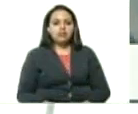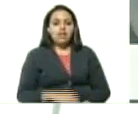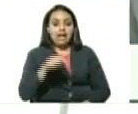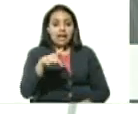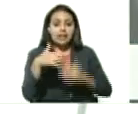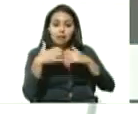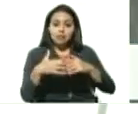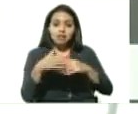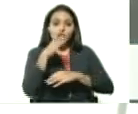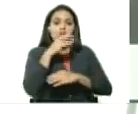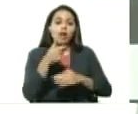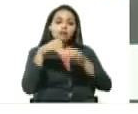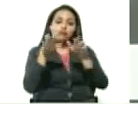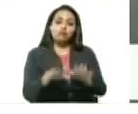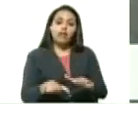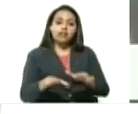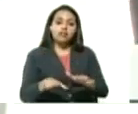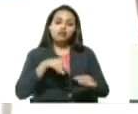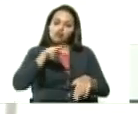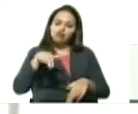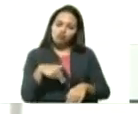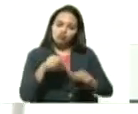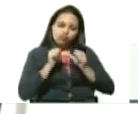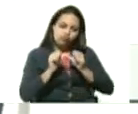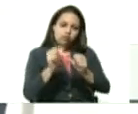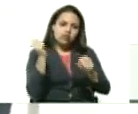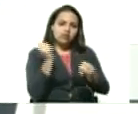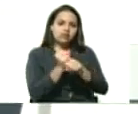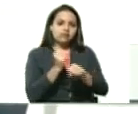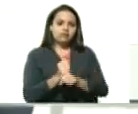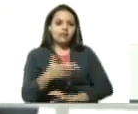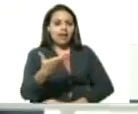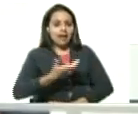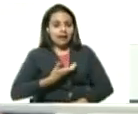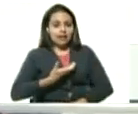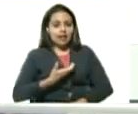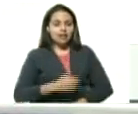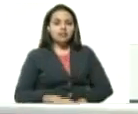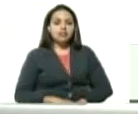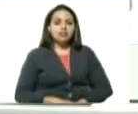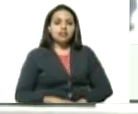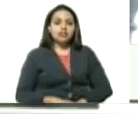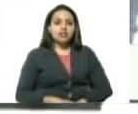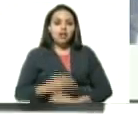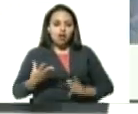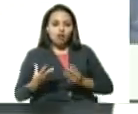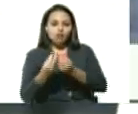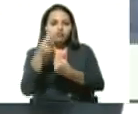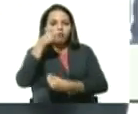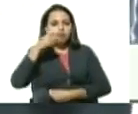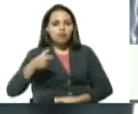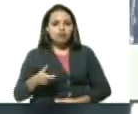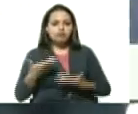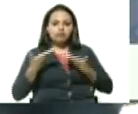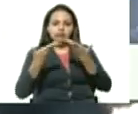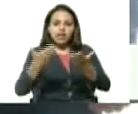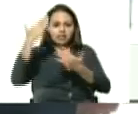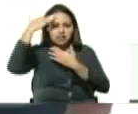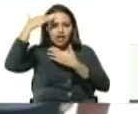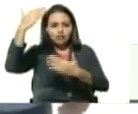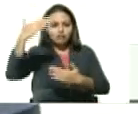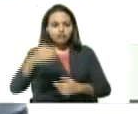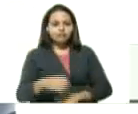no se ha detenido y hemos seguido avanzando el alcalde John Acosta en nombre de su pueblo de Araya le envía saludos presidente